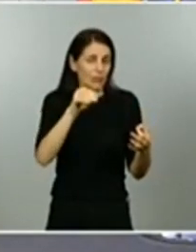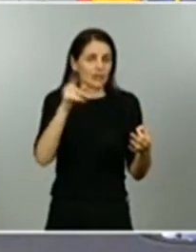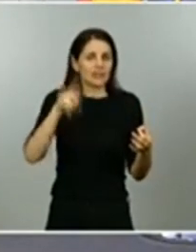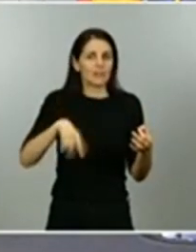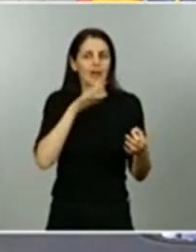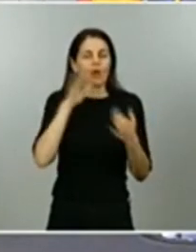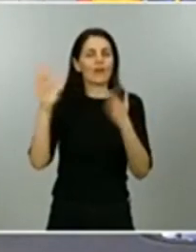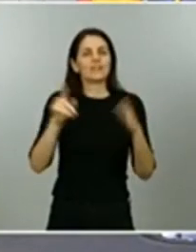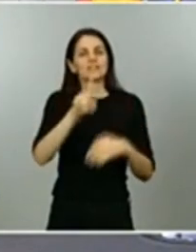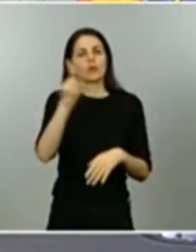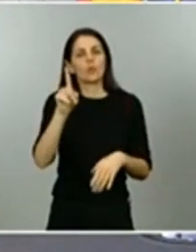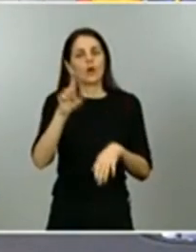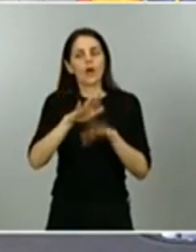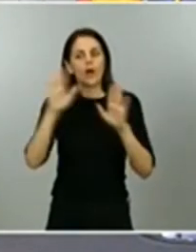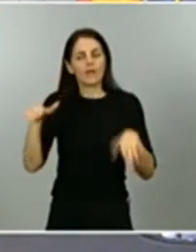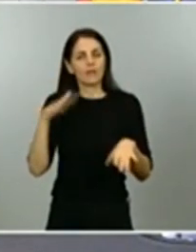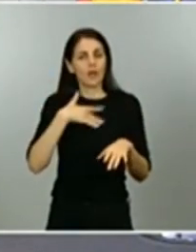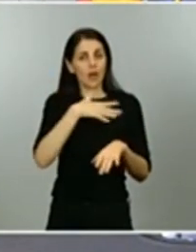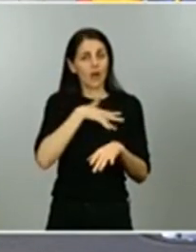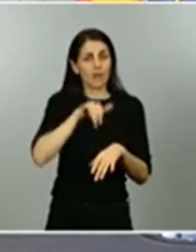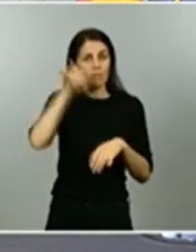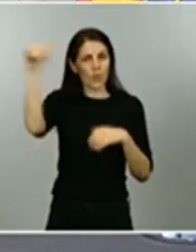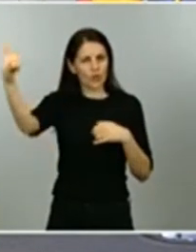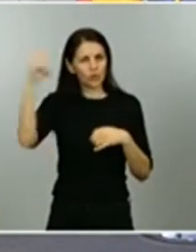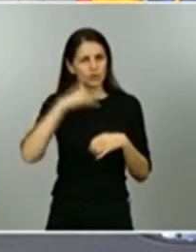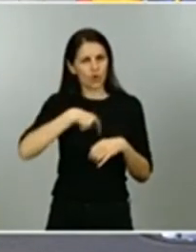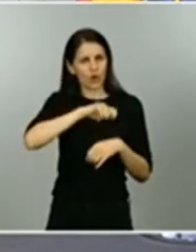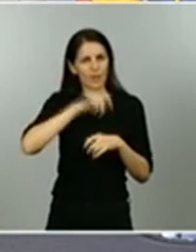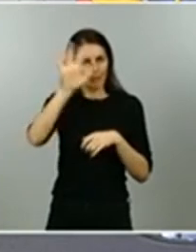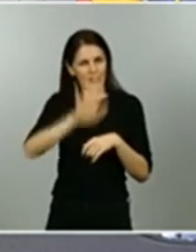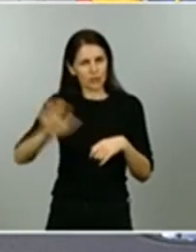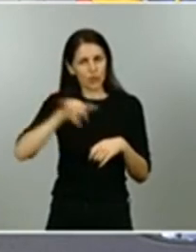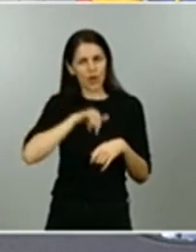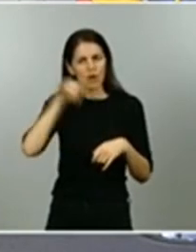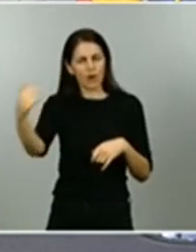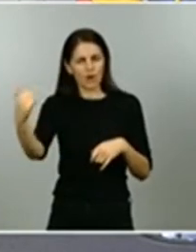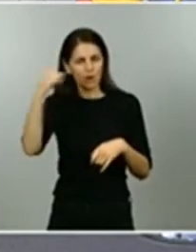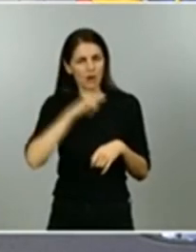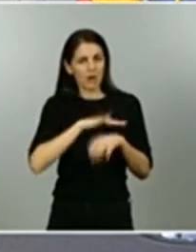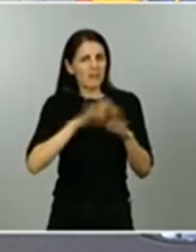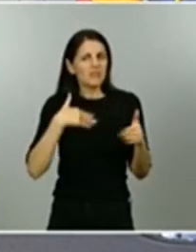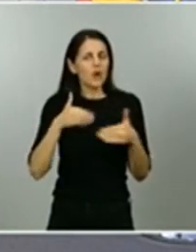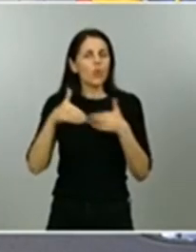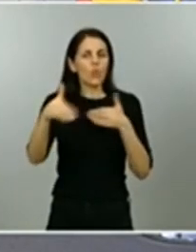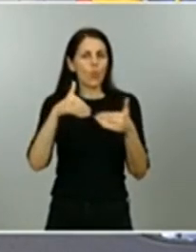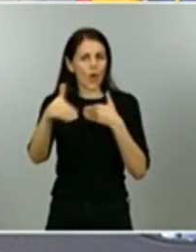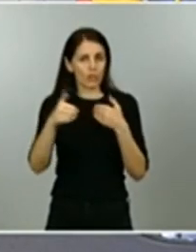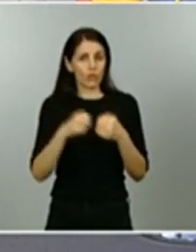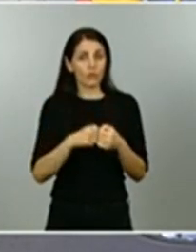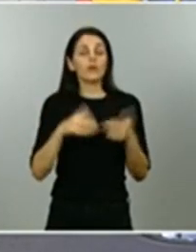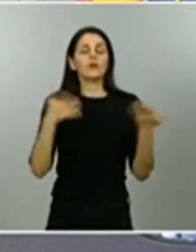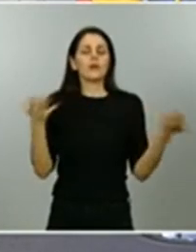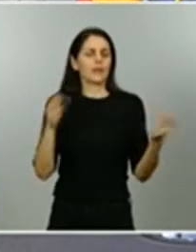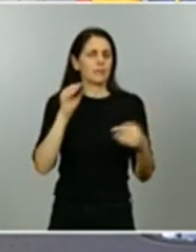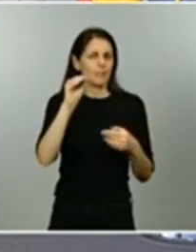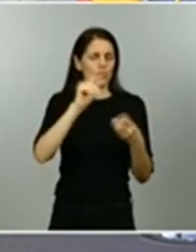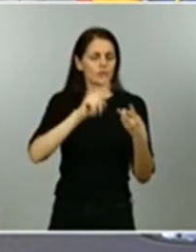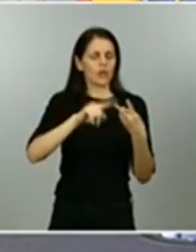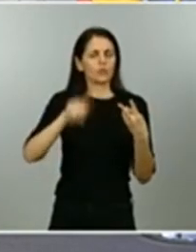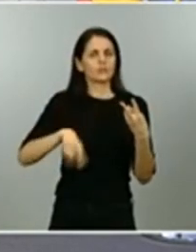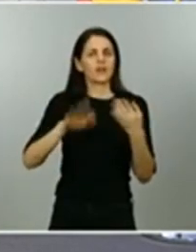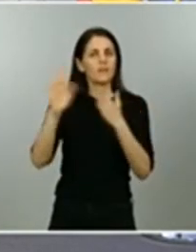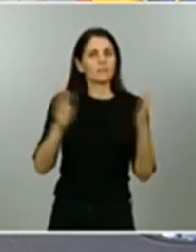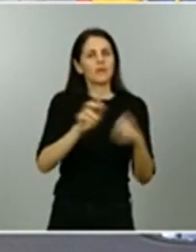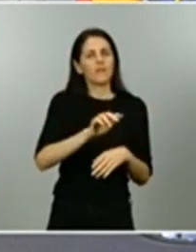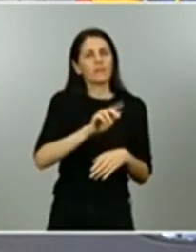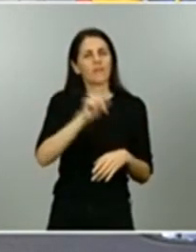dudas respecto a si el pasar a la fase 1 significa que se mantienen las mismas franjas horarias o que puede haber movilidad por ejemplo